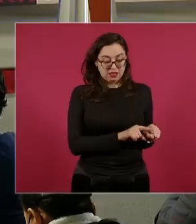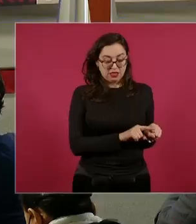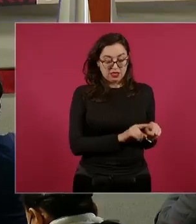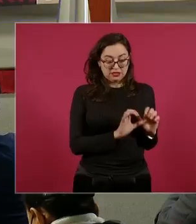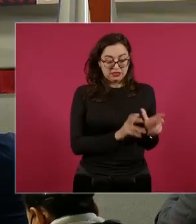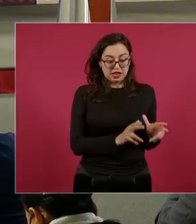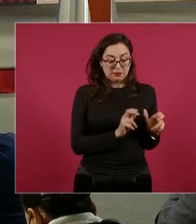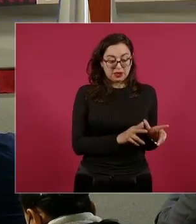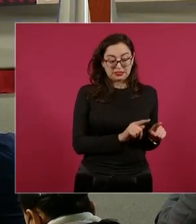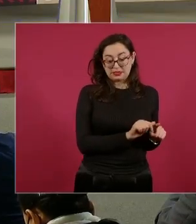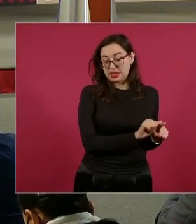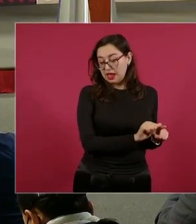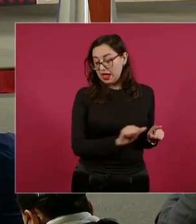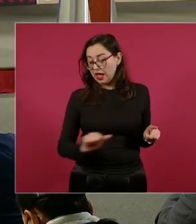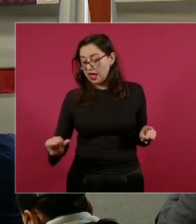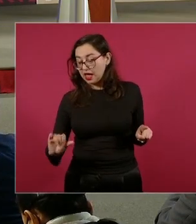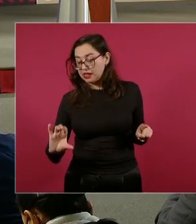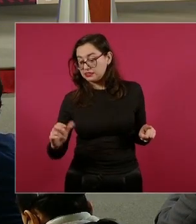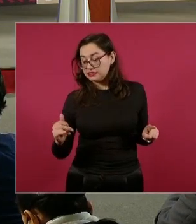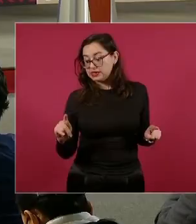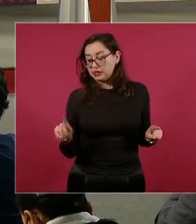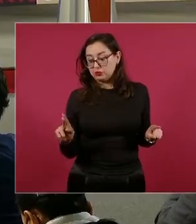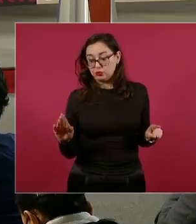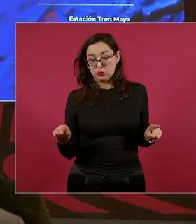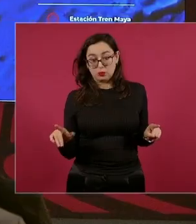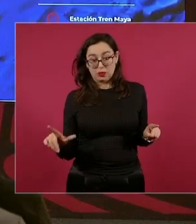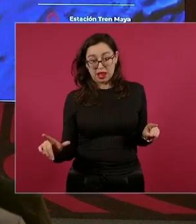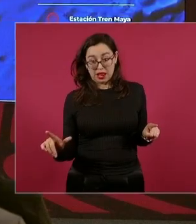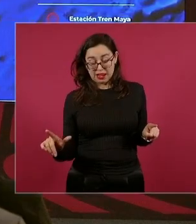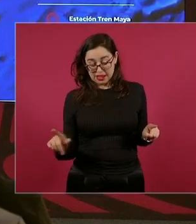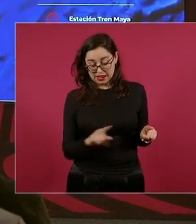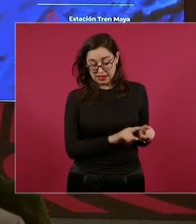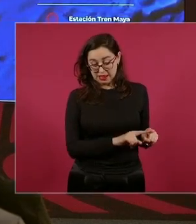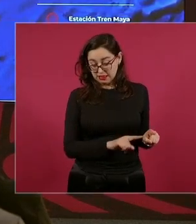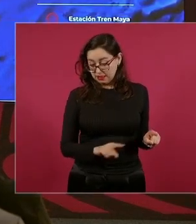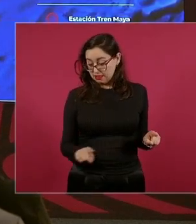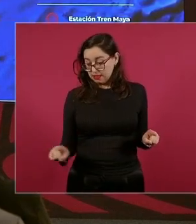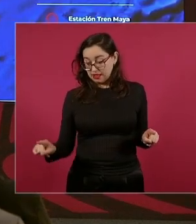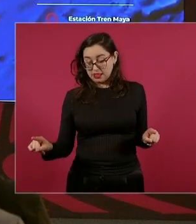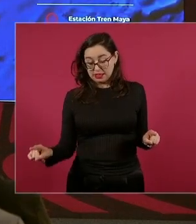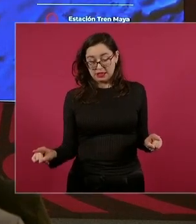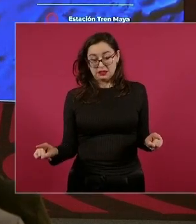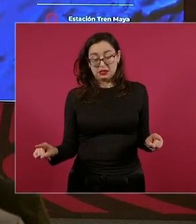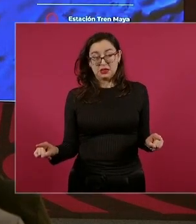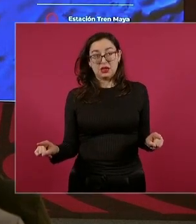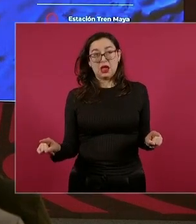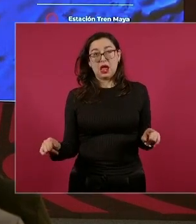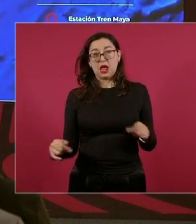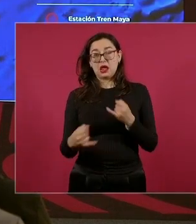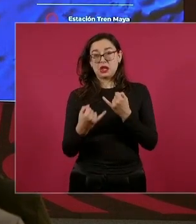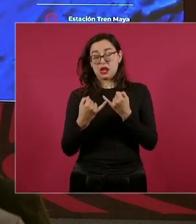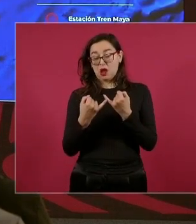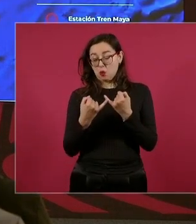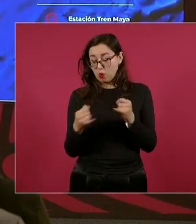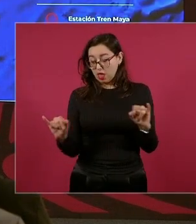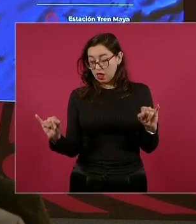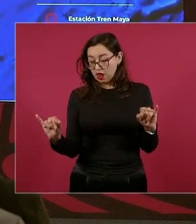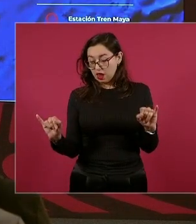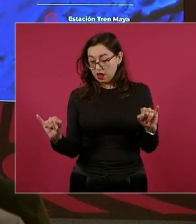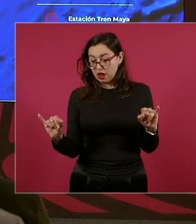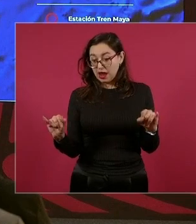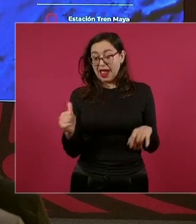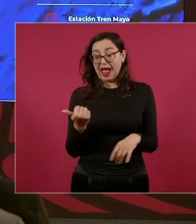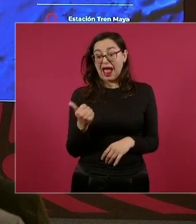estamos pensando hacerlo a